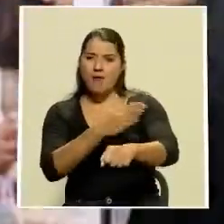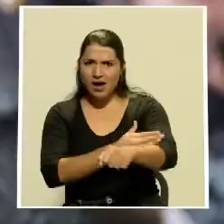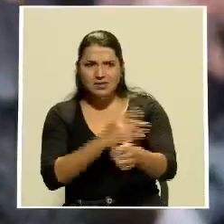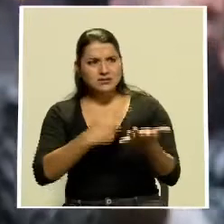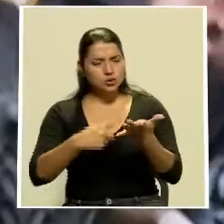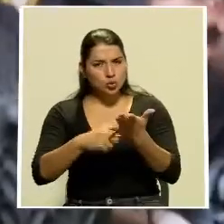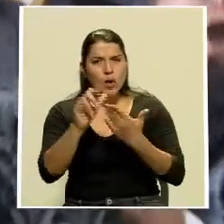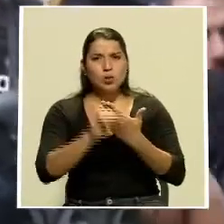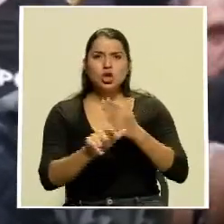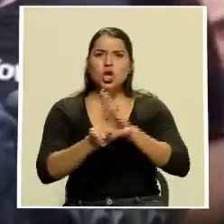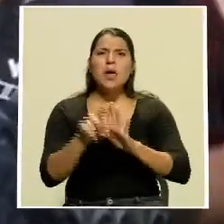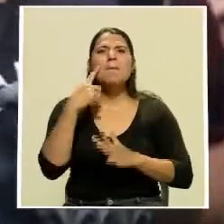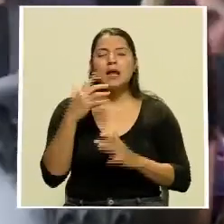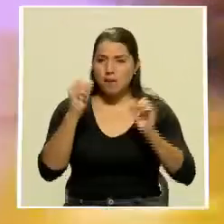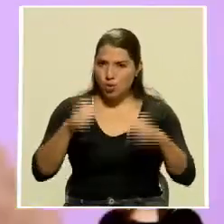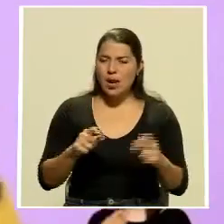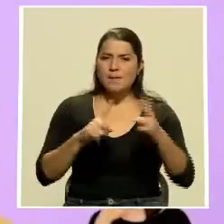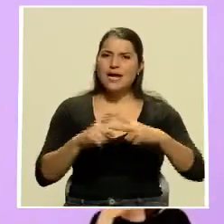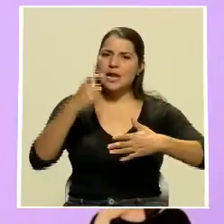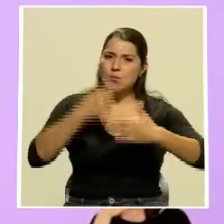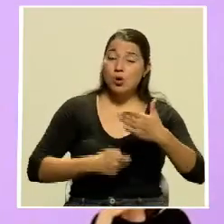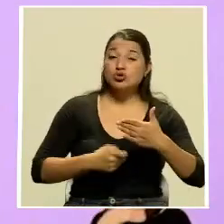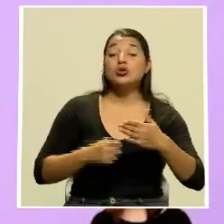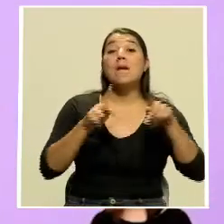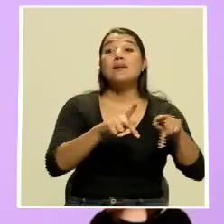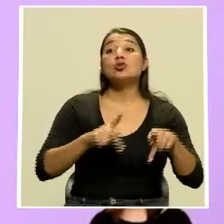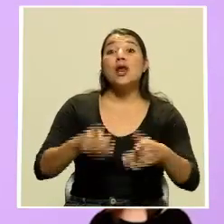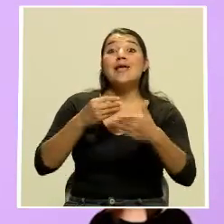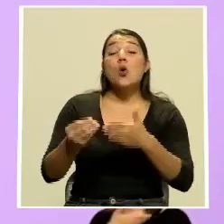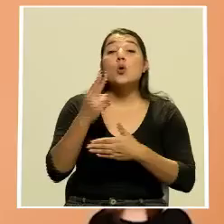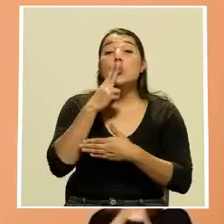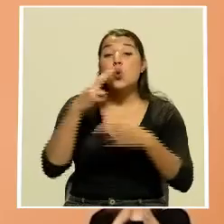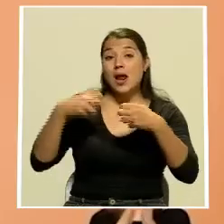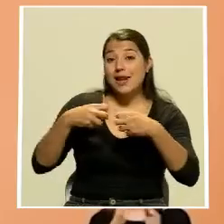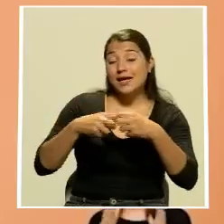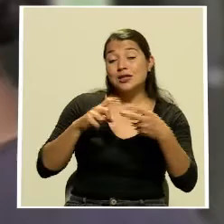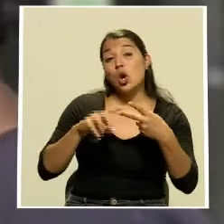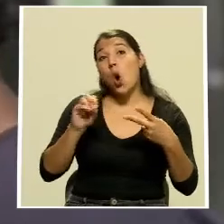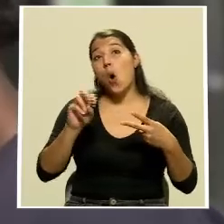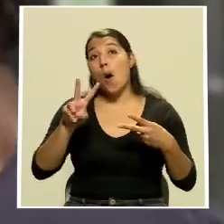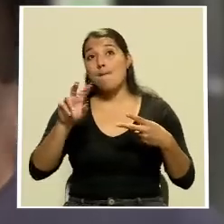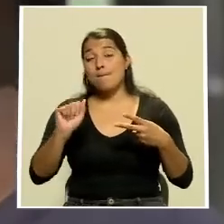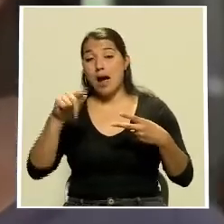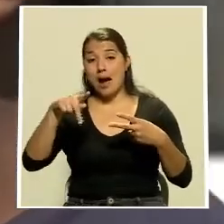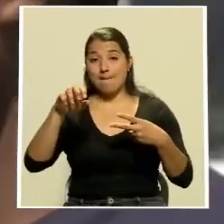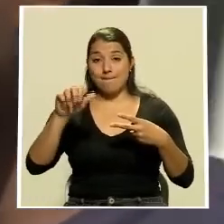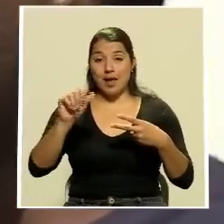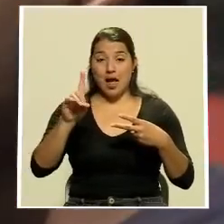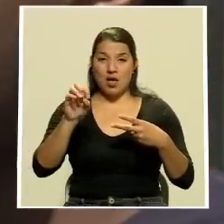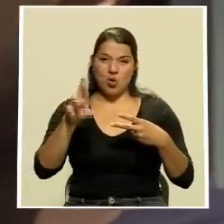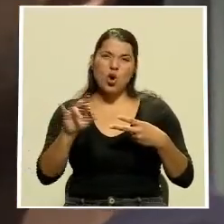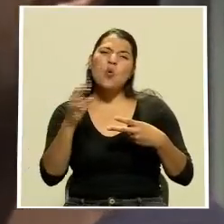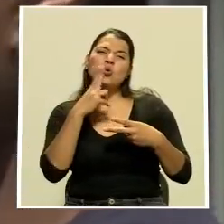proyecto de ley que busca regular el uso de cigarrillos y vapeadores y no se dan a las presiones de grupos que se oponen esta iniciativa